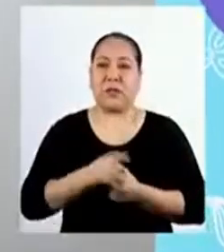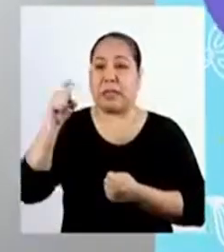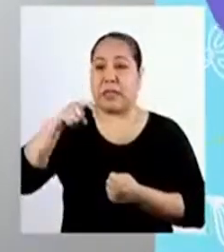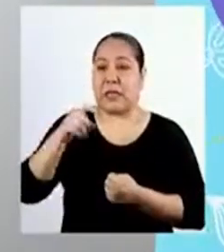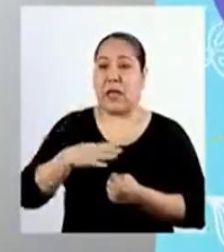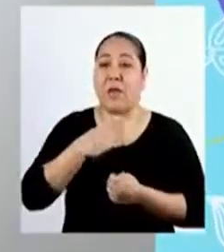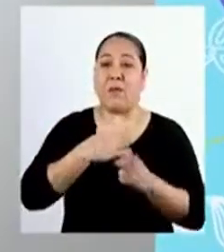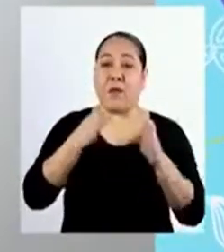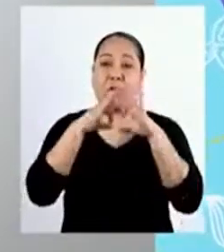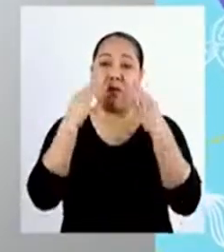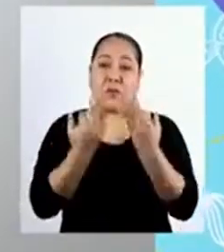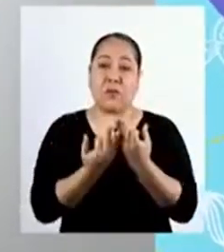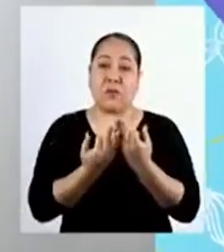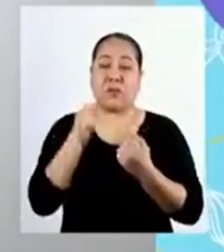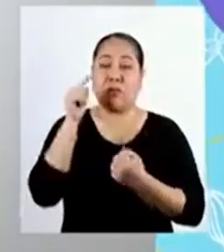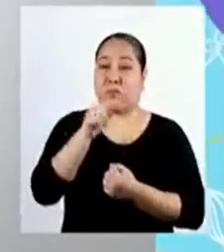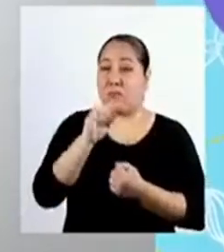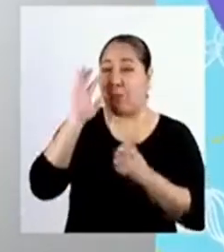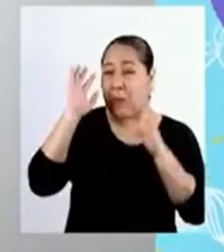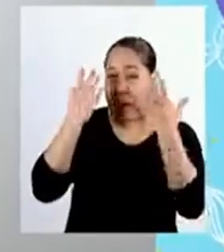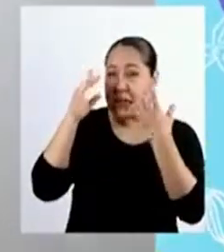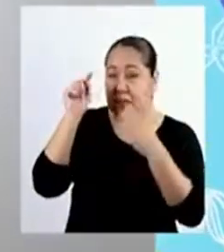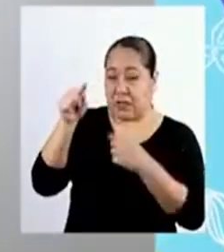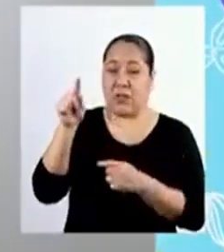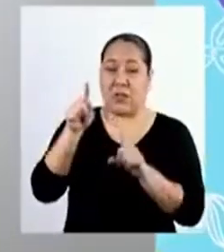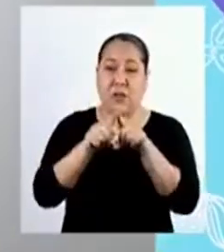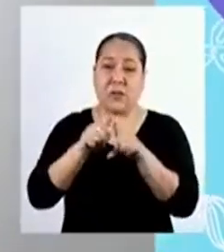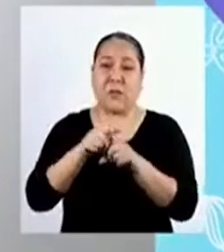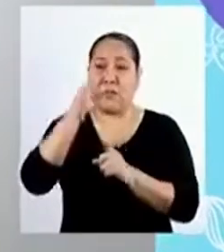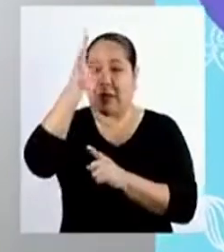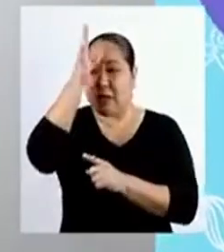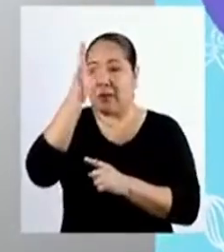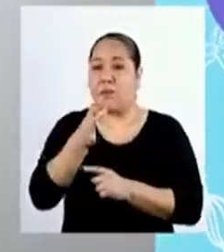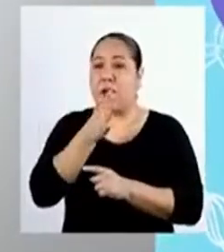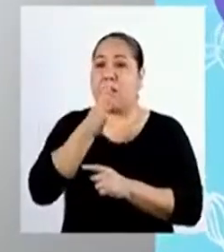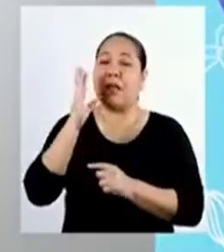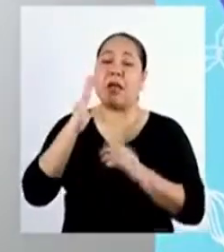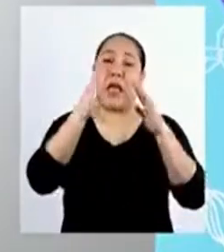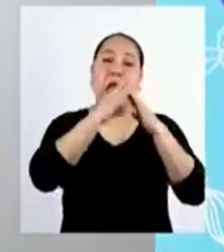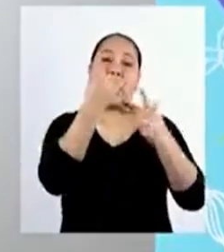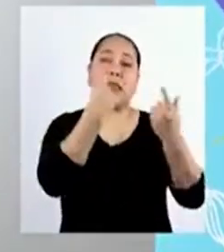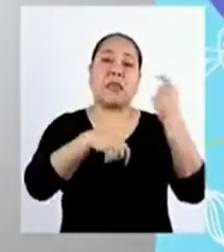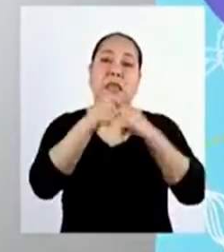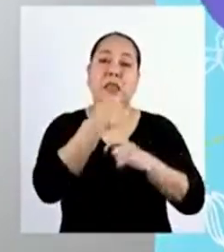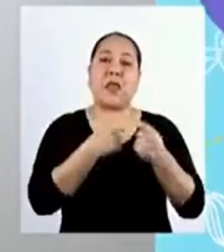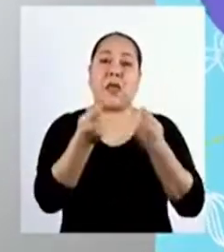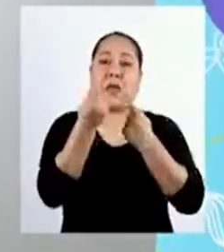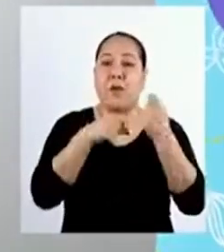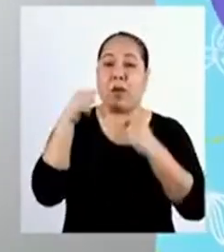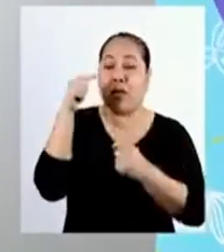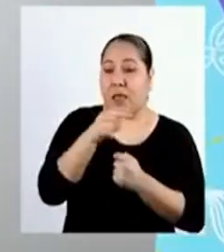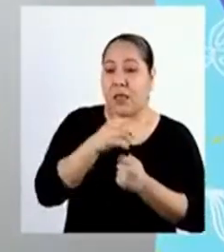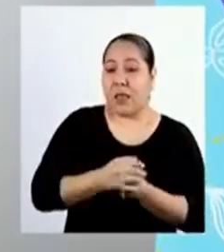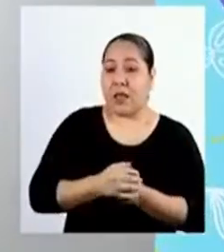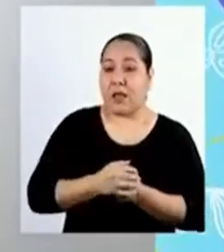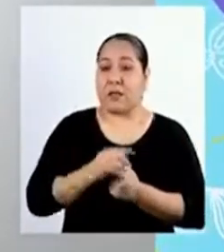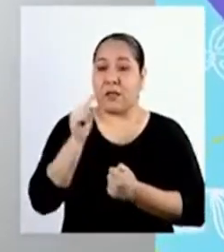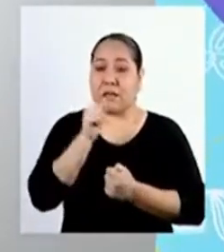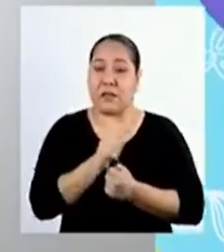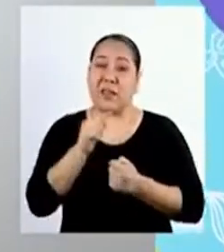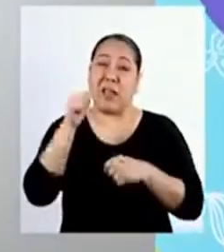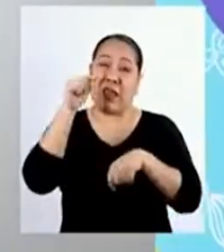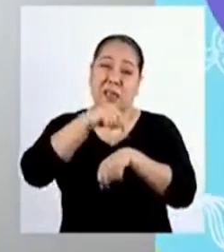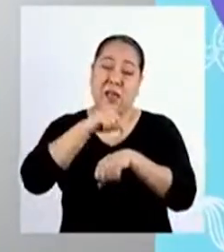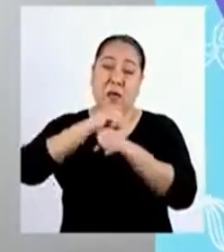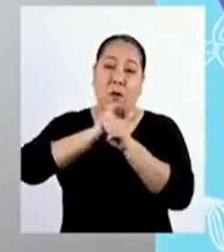En mi familia pasó algo similar. Mis padres tienen un puesto de venta en ropa del mercado y, debido a la